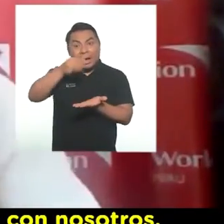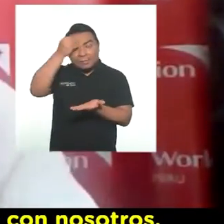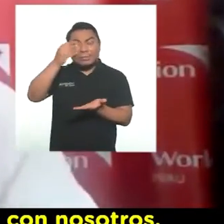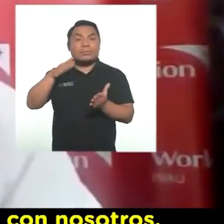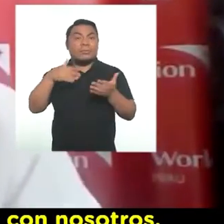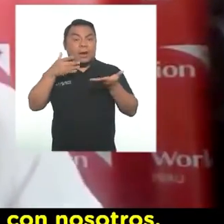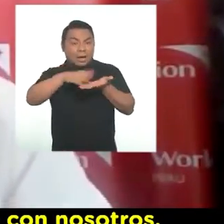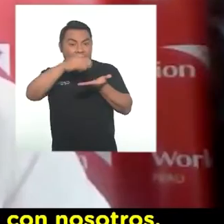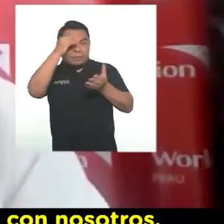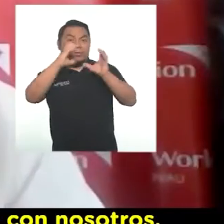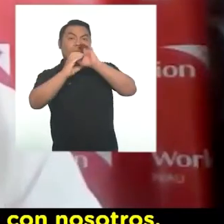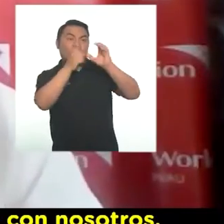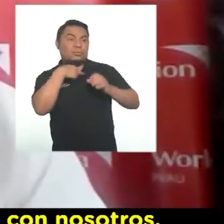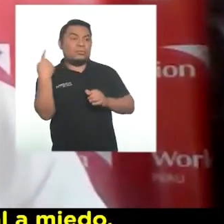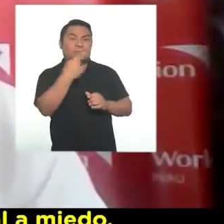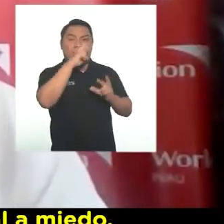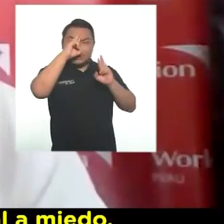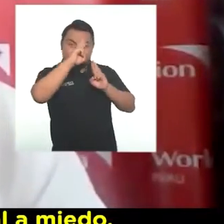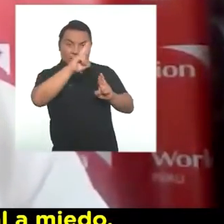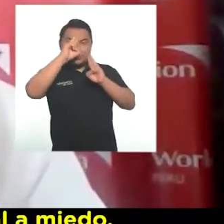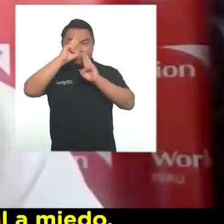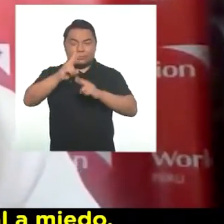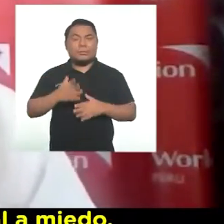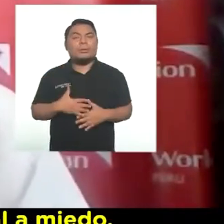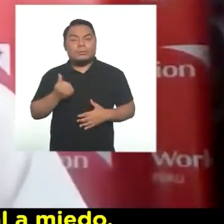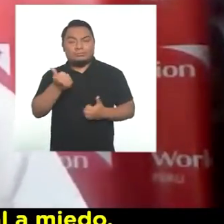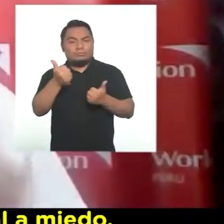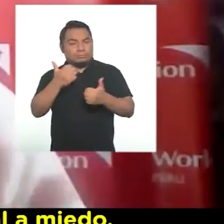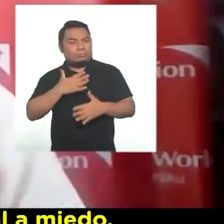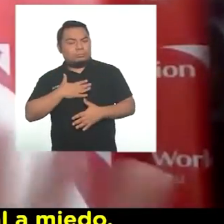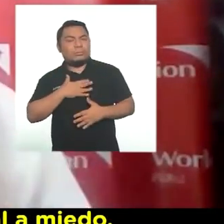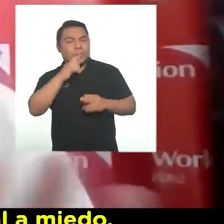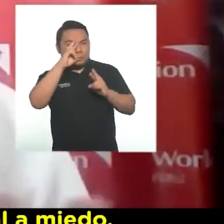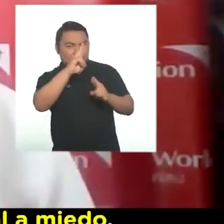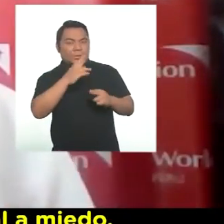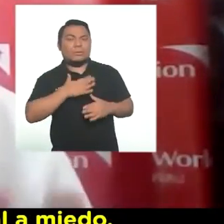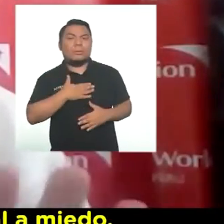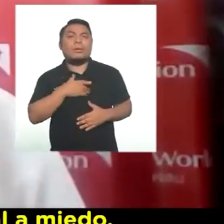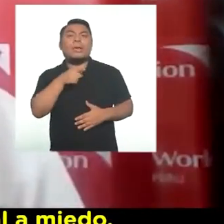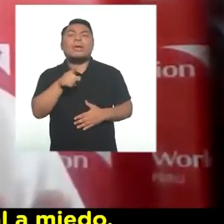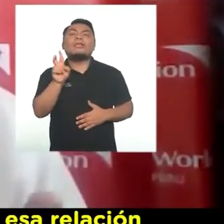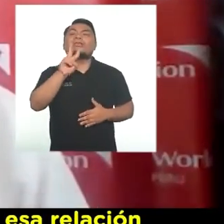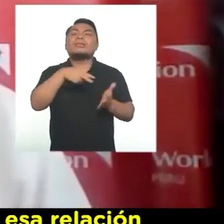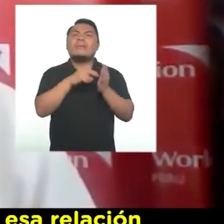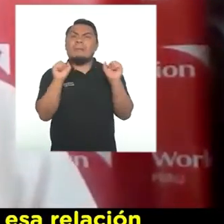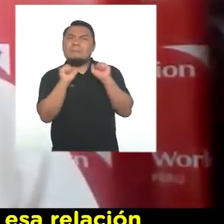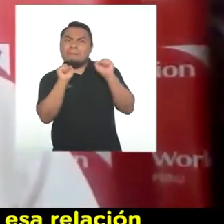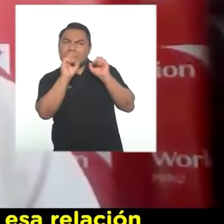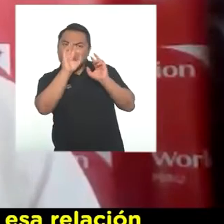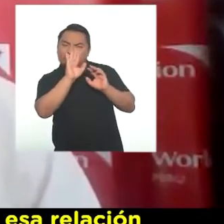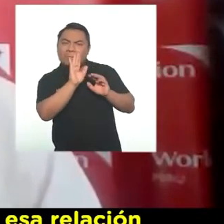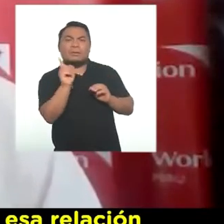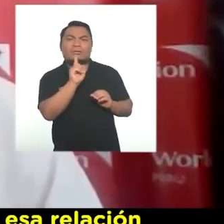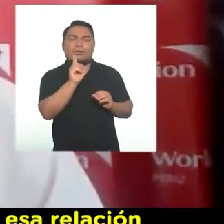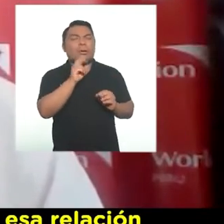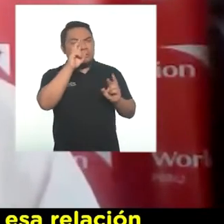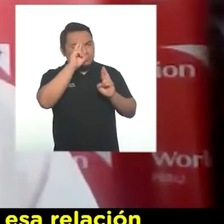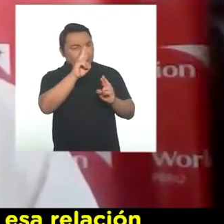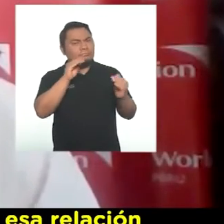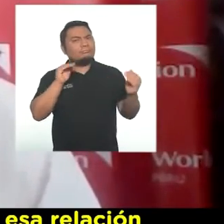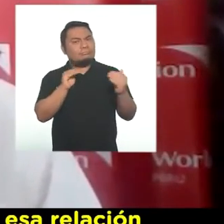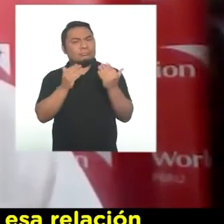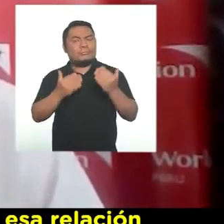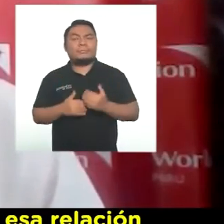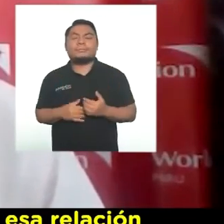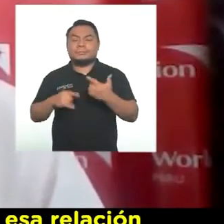aprenden a comunicarse con nosotros con respeto, dignificando. Respeto no es igual a miedo. Y lo segundo,